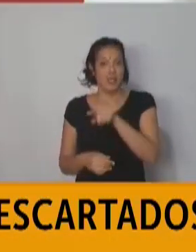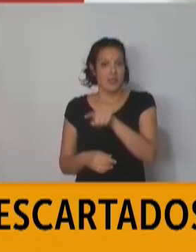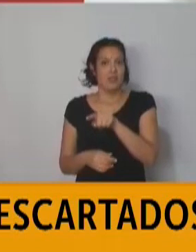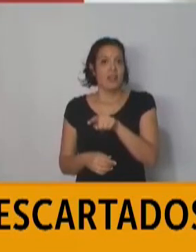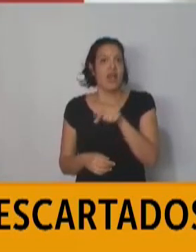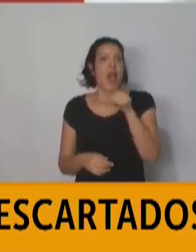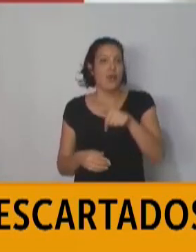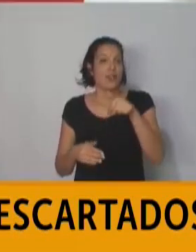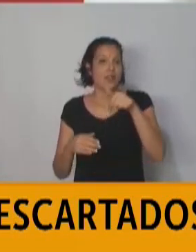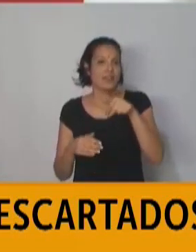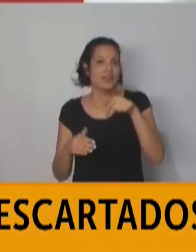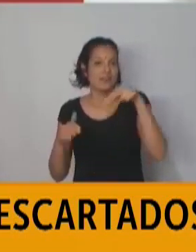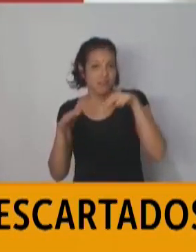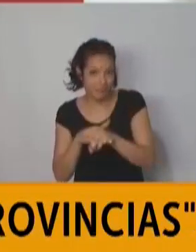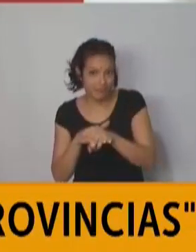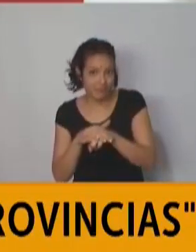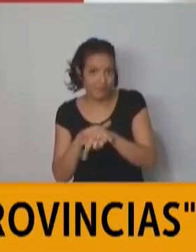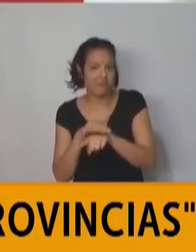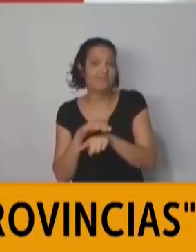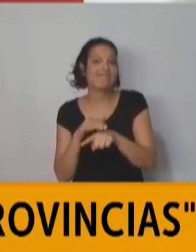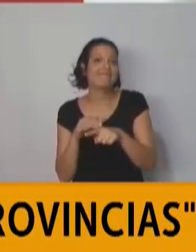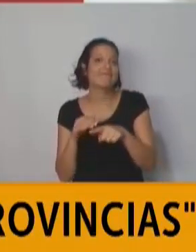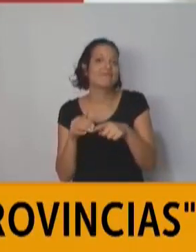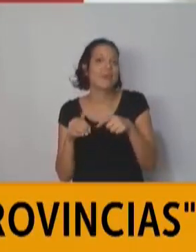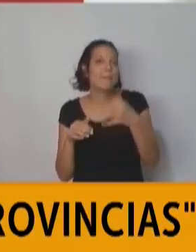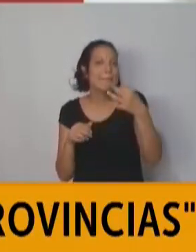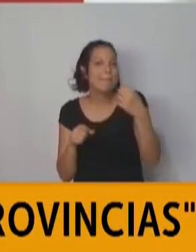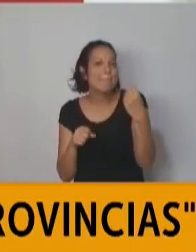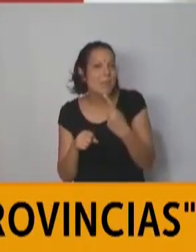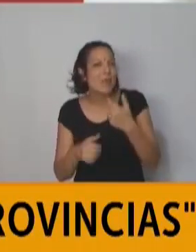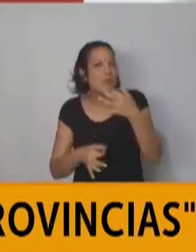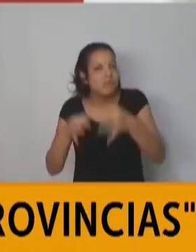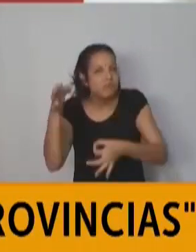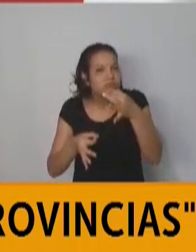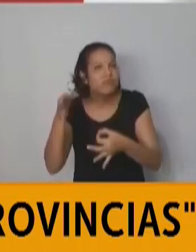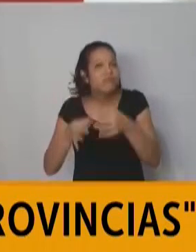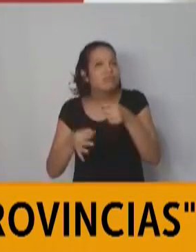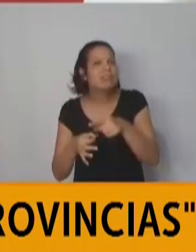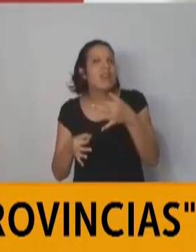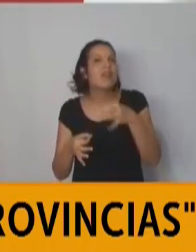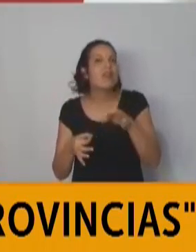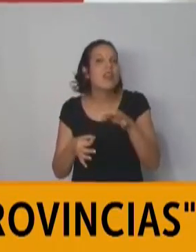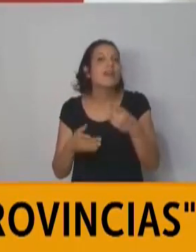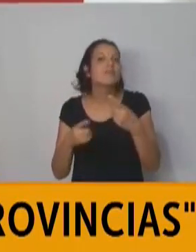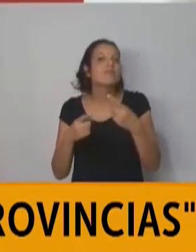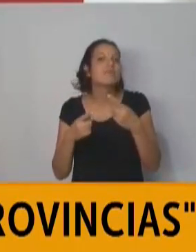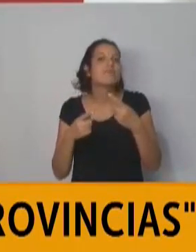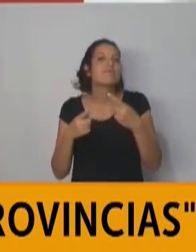internada y bueno, en los estudios primero se tiene que hacer un descarte de